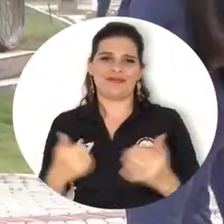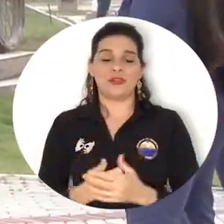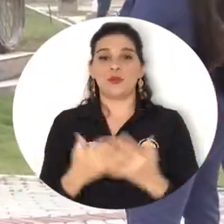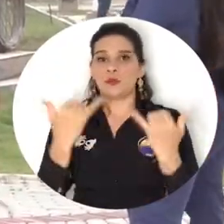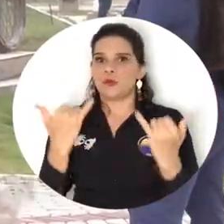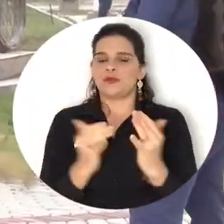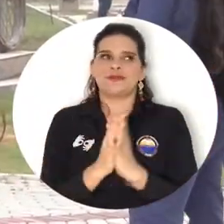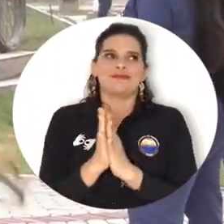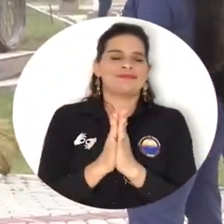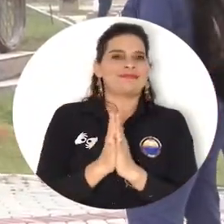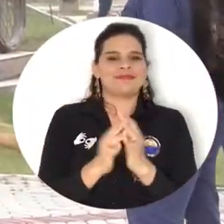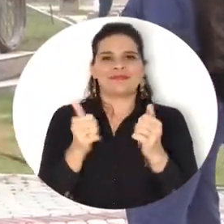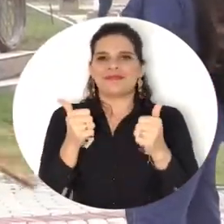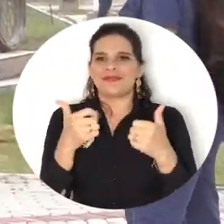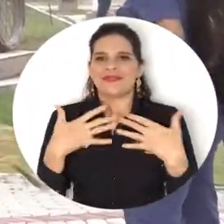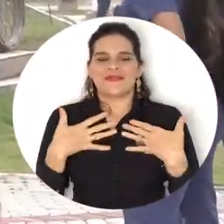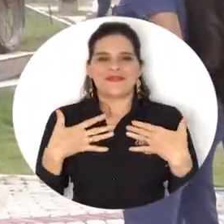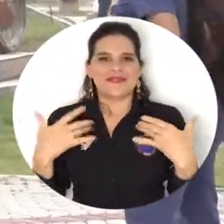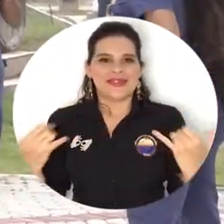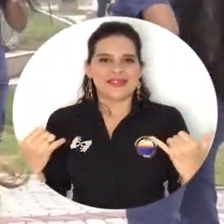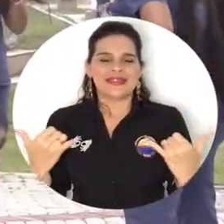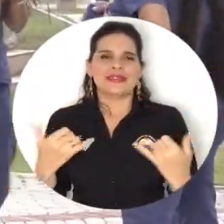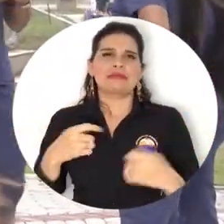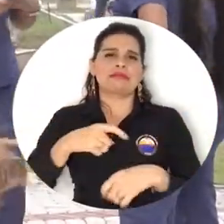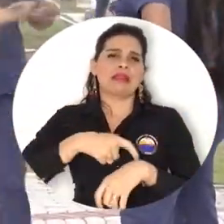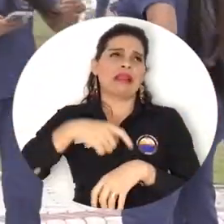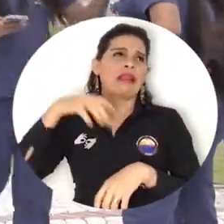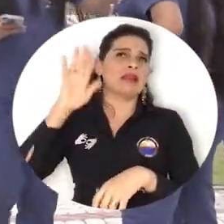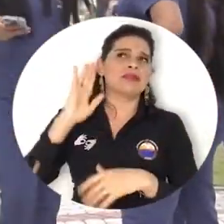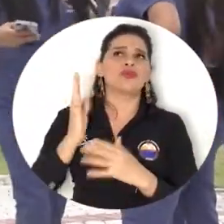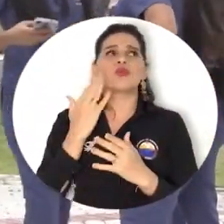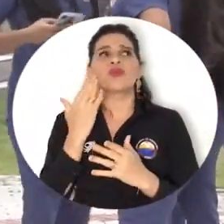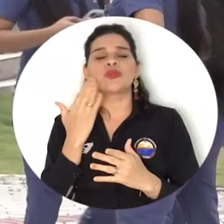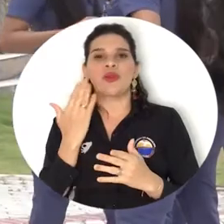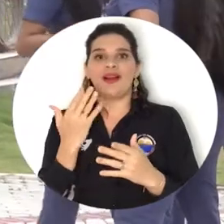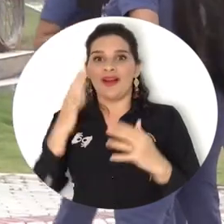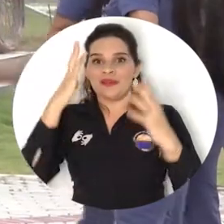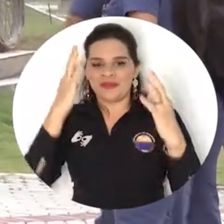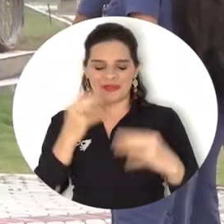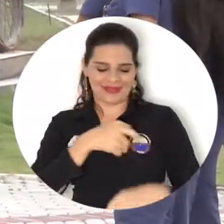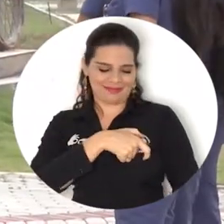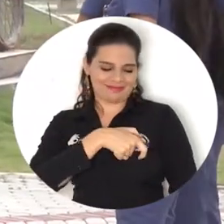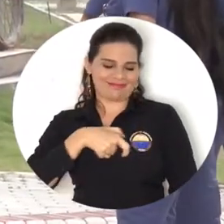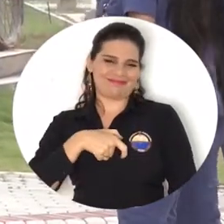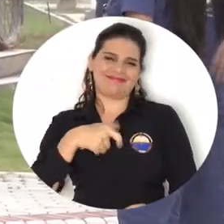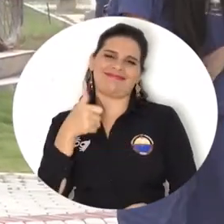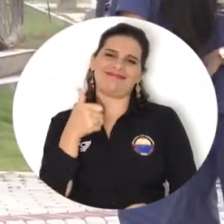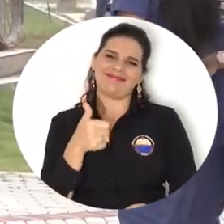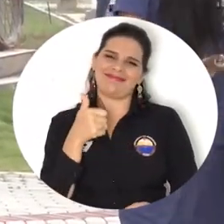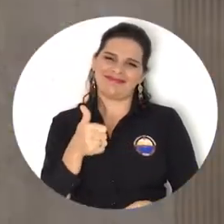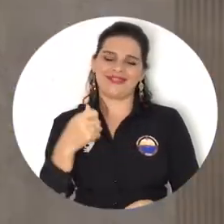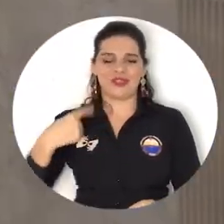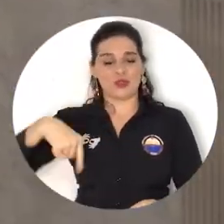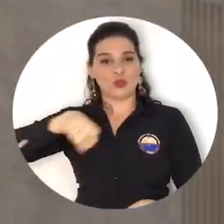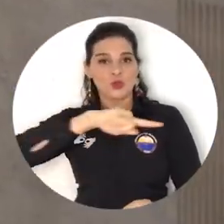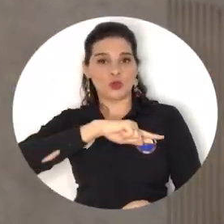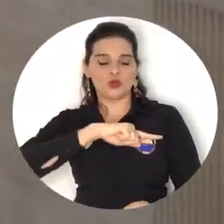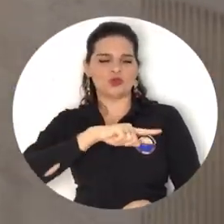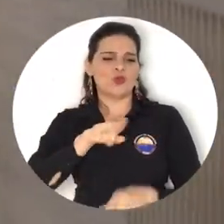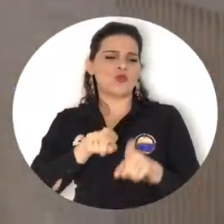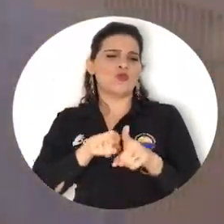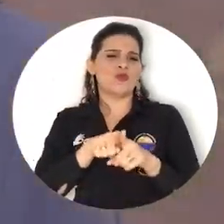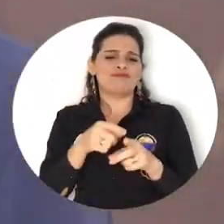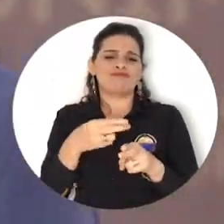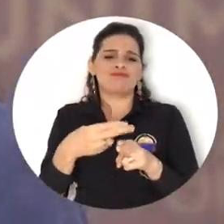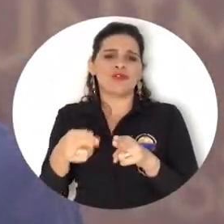muy esperado para nosotros, fue algo que desde hace mucho tiempo estábamos esperando porque esto significa para nosotros que estamos solamente a